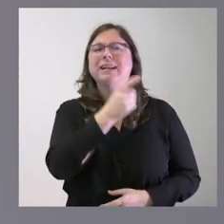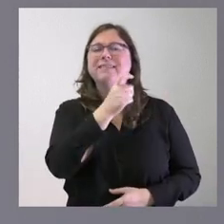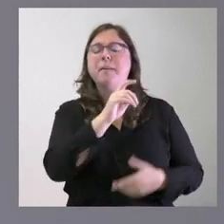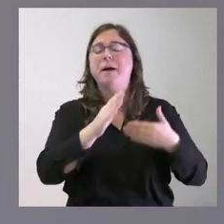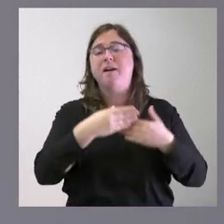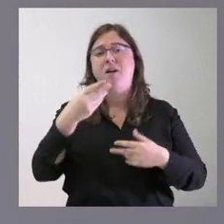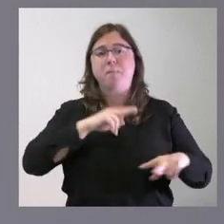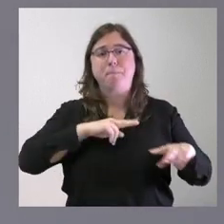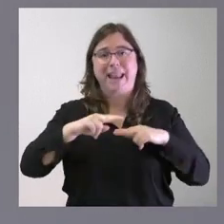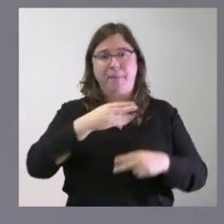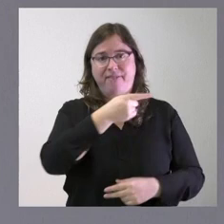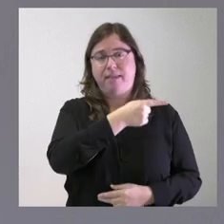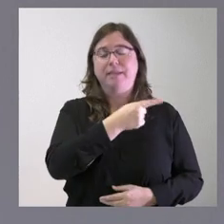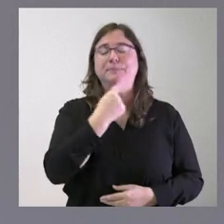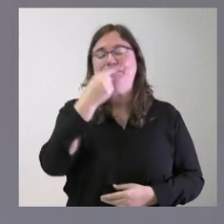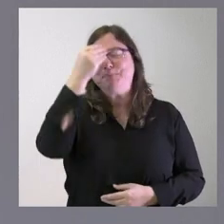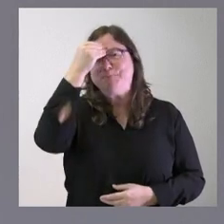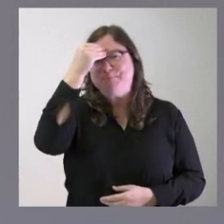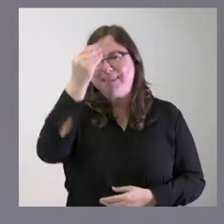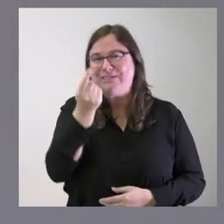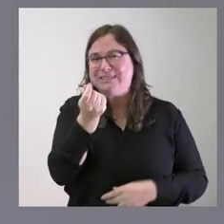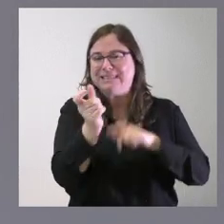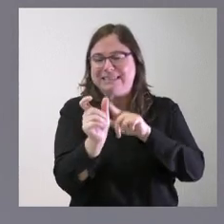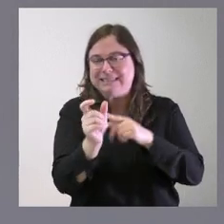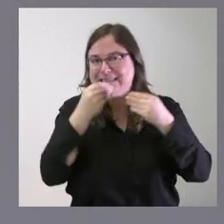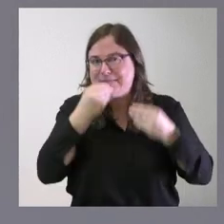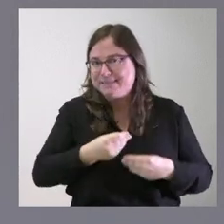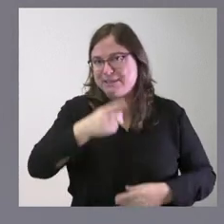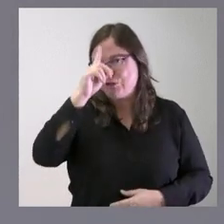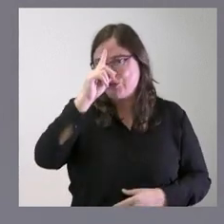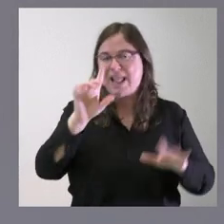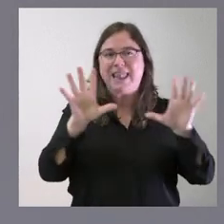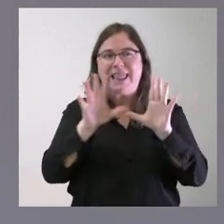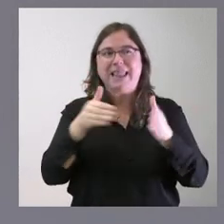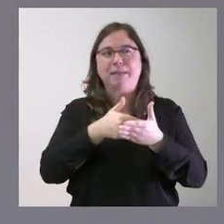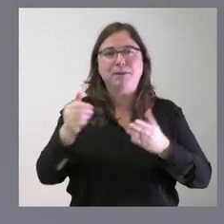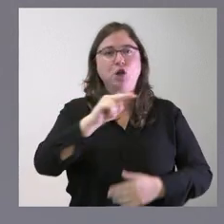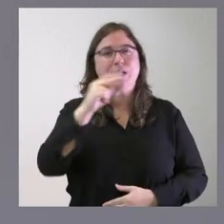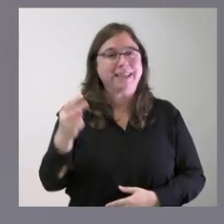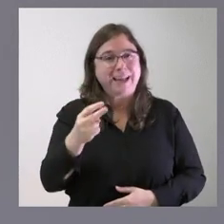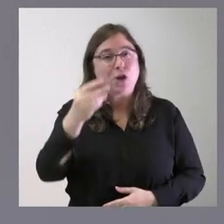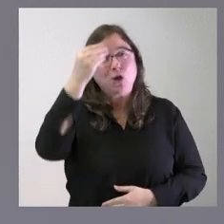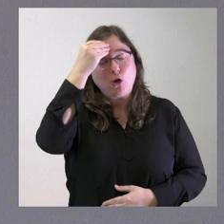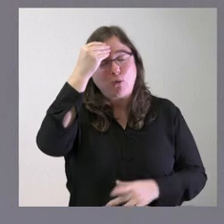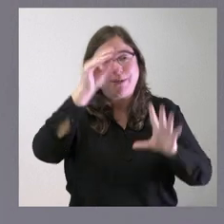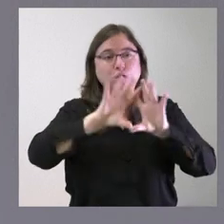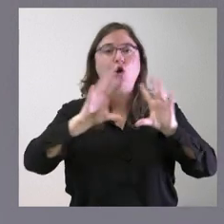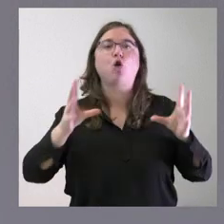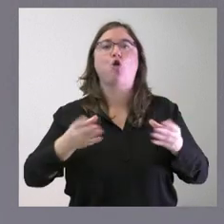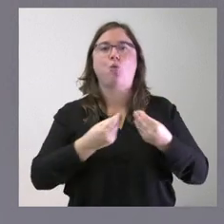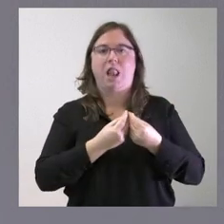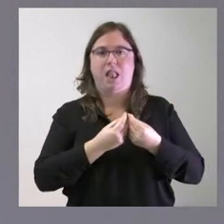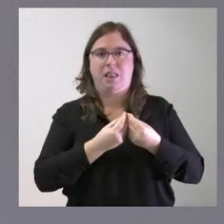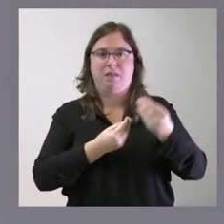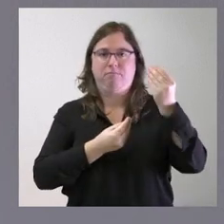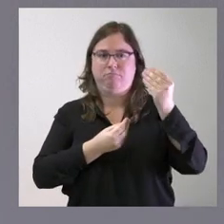yo creo que ese importe que tampoco me lo exactamente de memoria de 10 millones de euros es la cantidad global inicial prevista para la actuación